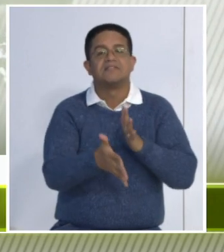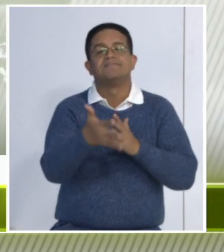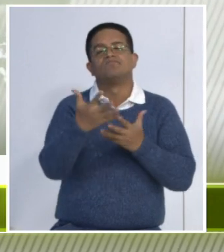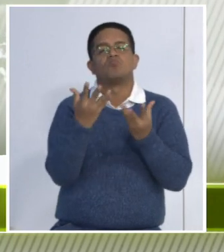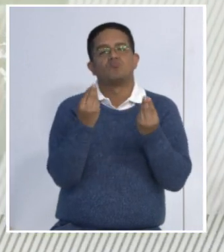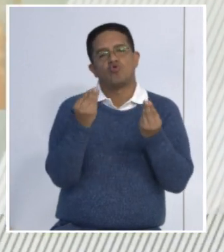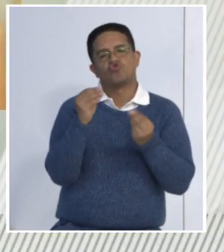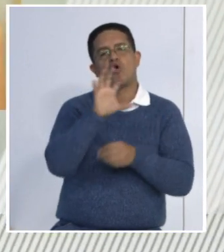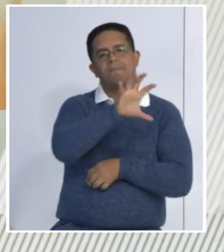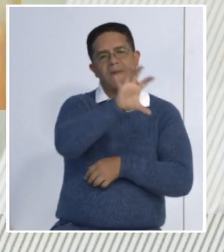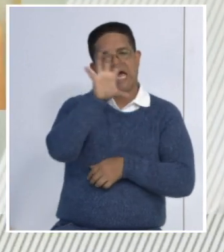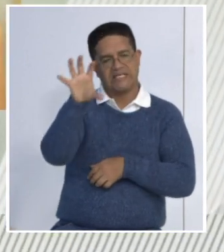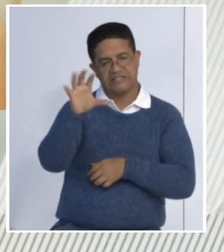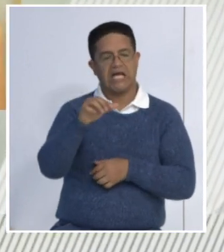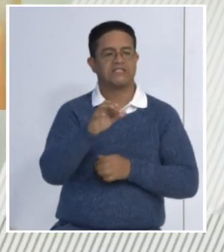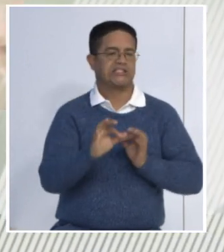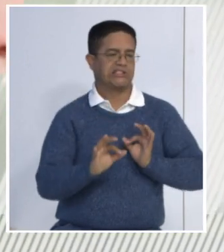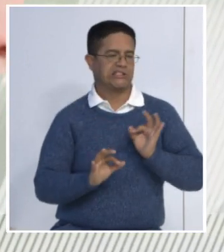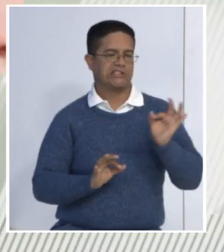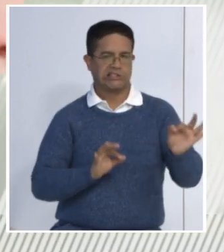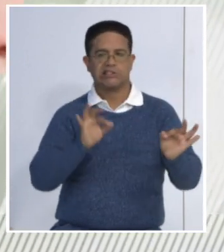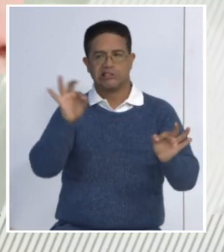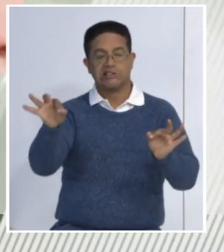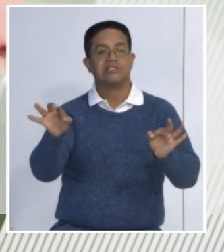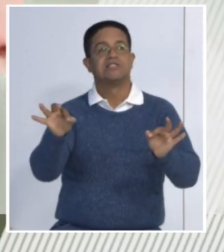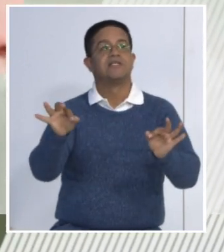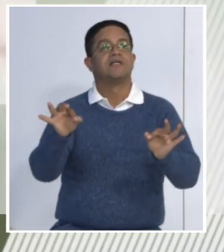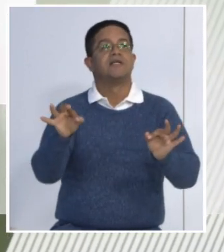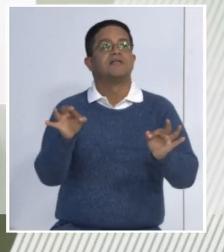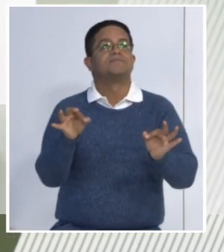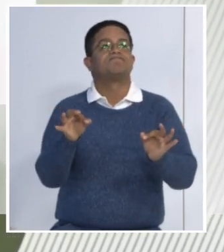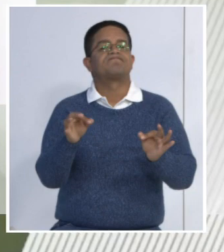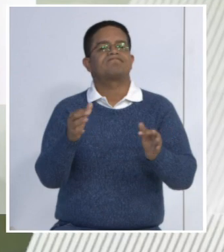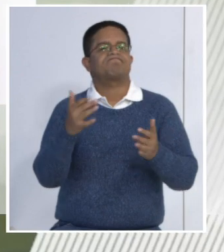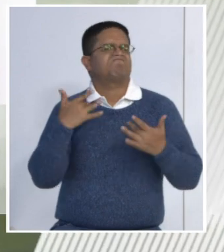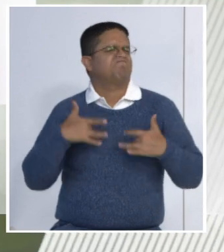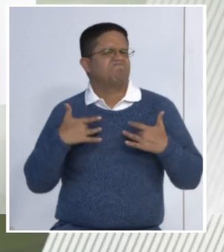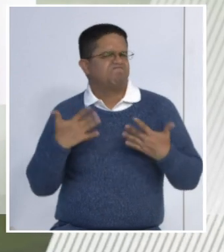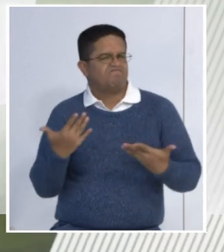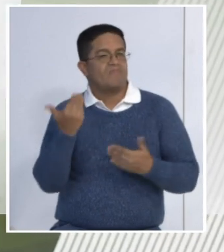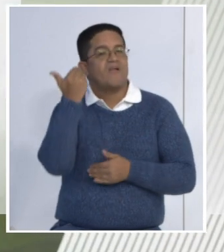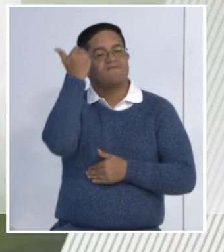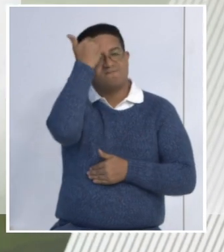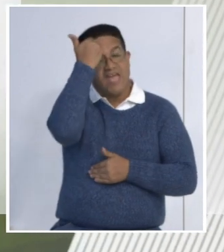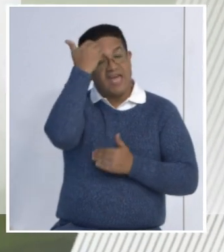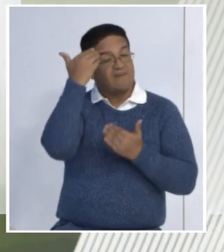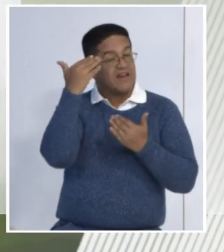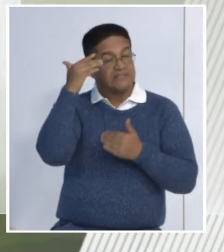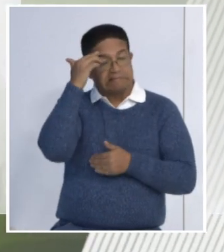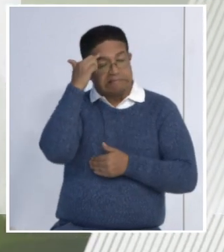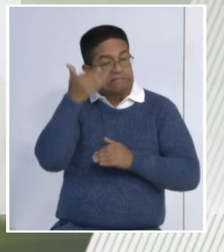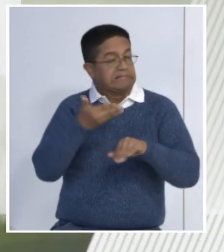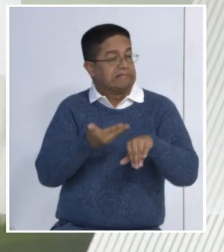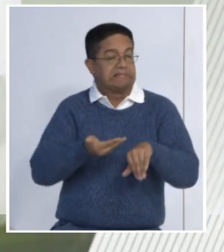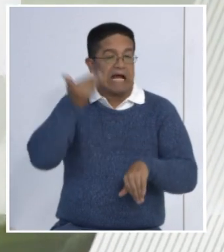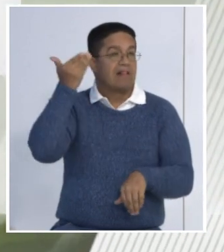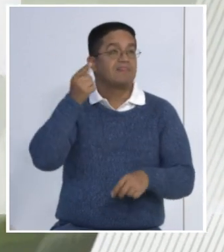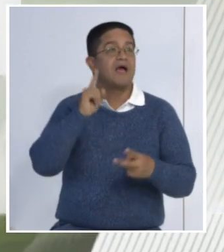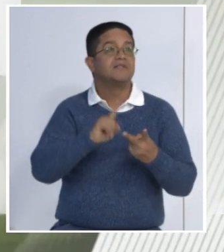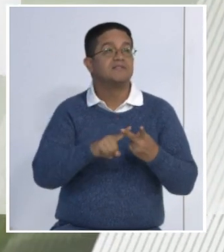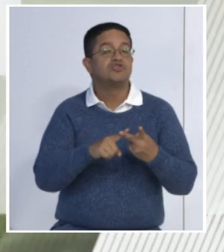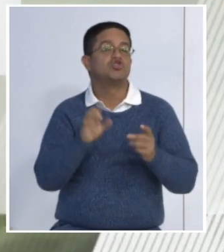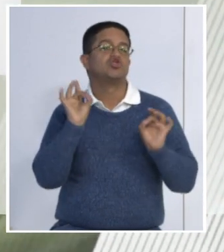muchos países tropicales y subtropicales, generando síntomas como fiebre por encima de 40 grados, molestias